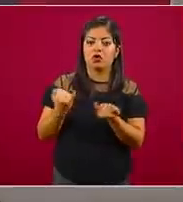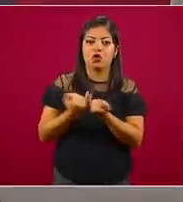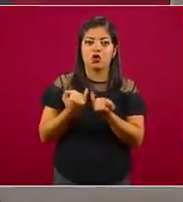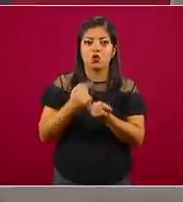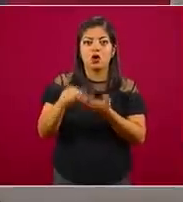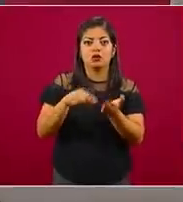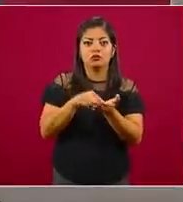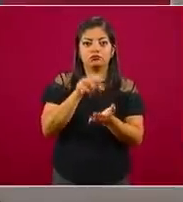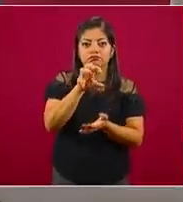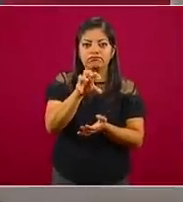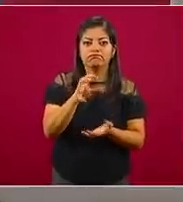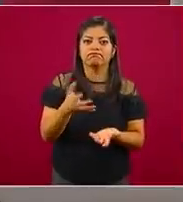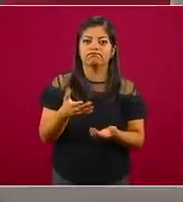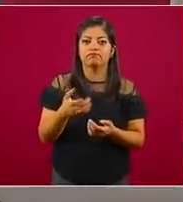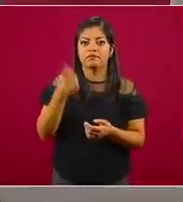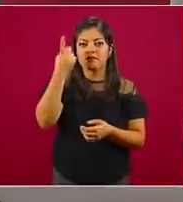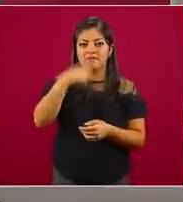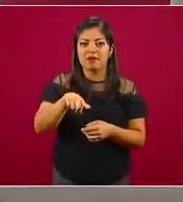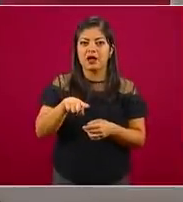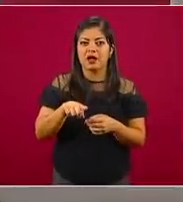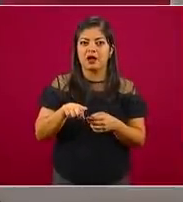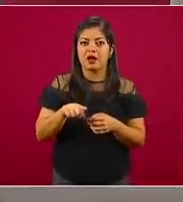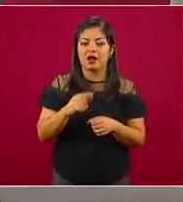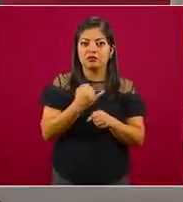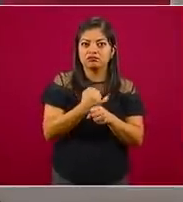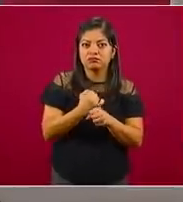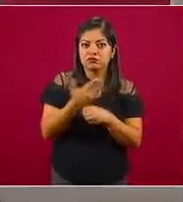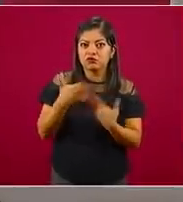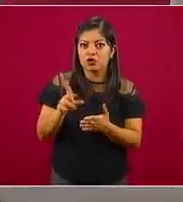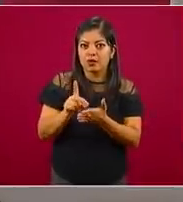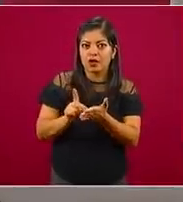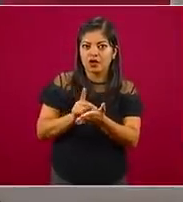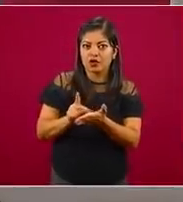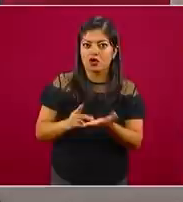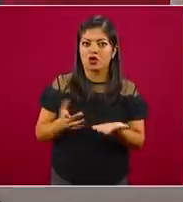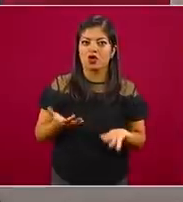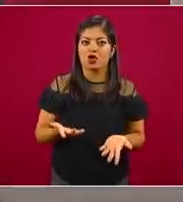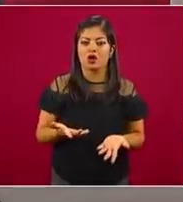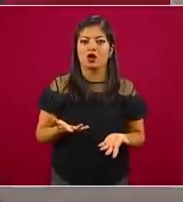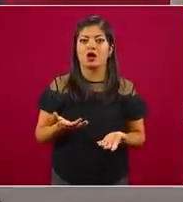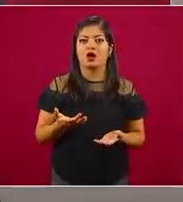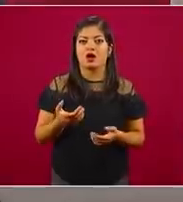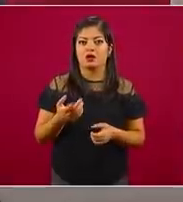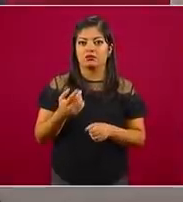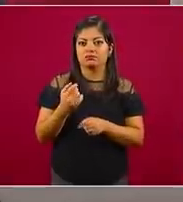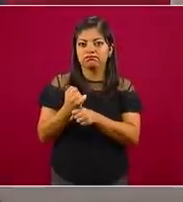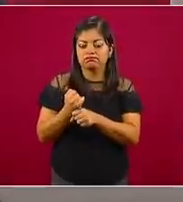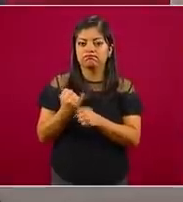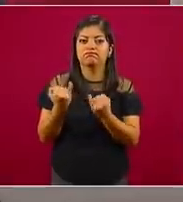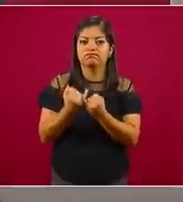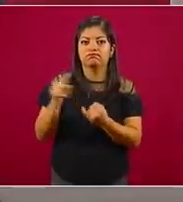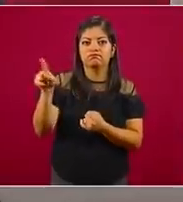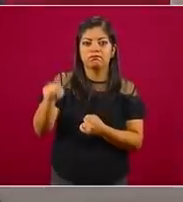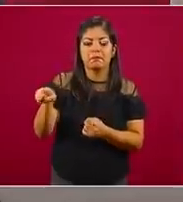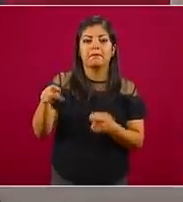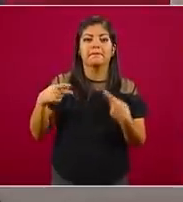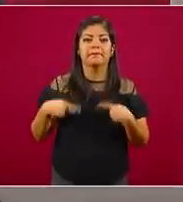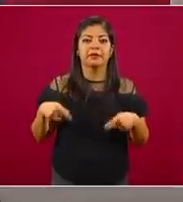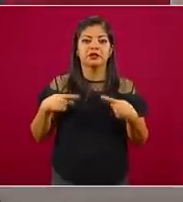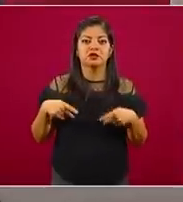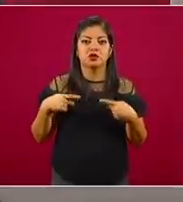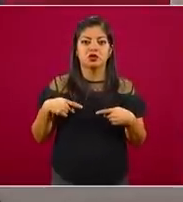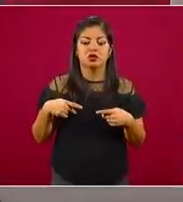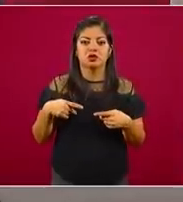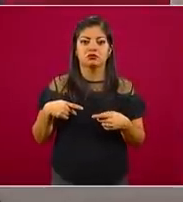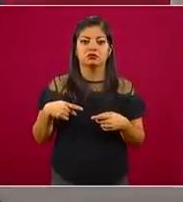inteligencia, antidrogas, científica y personal que está en